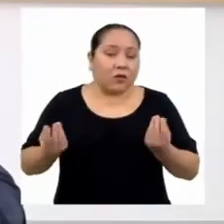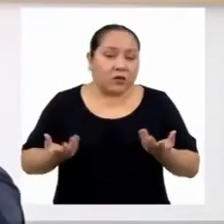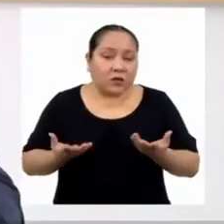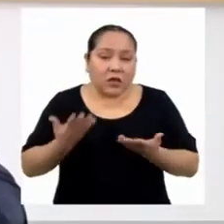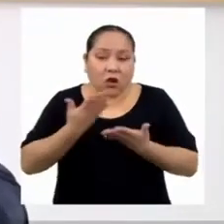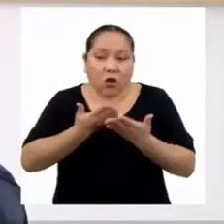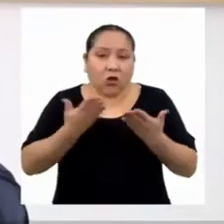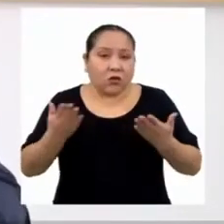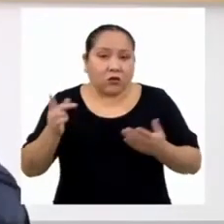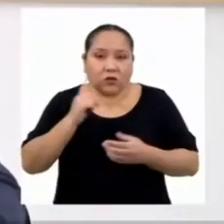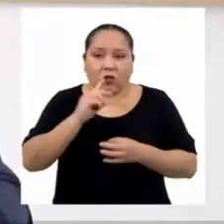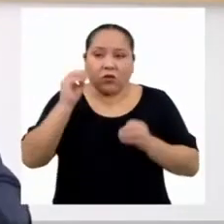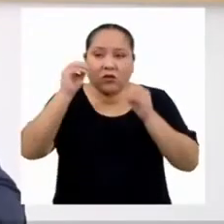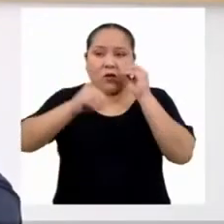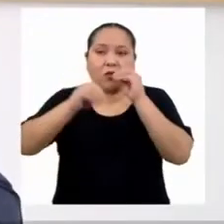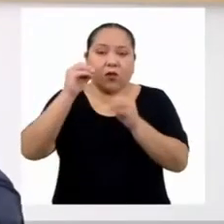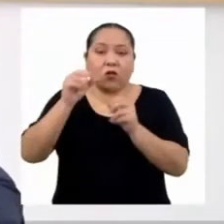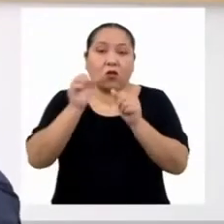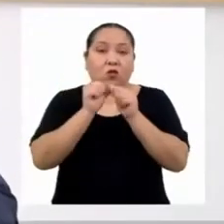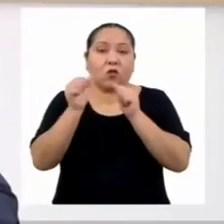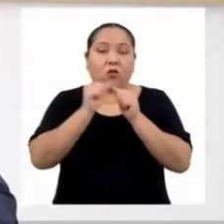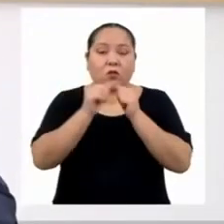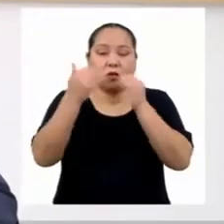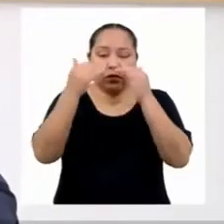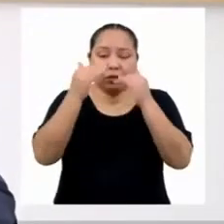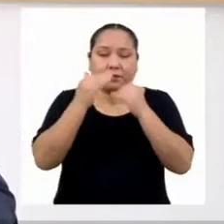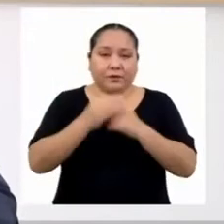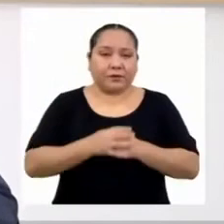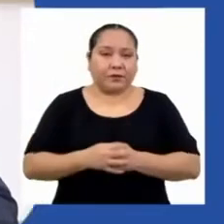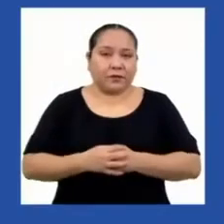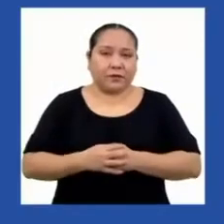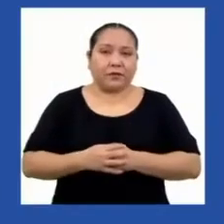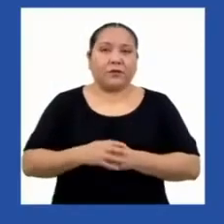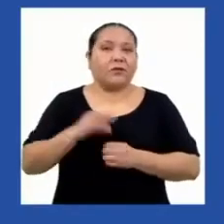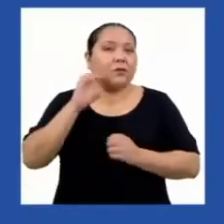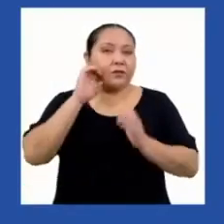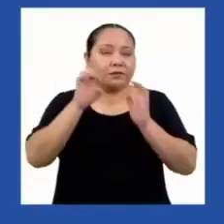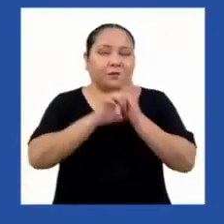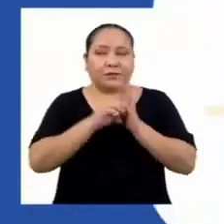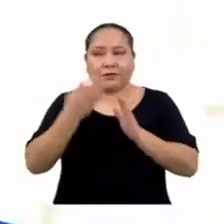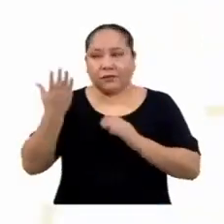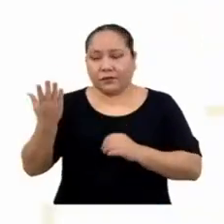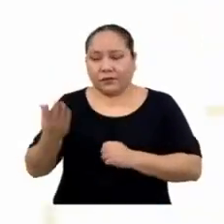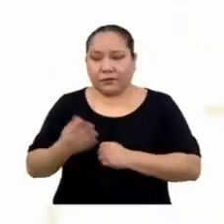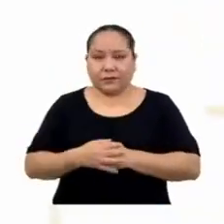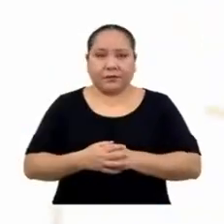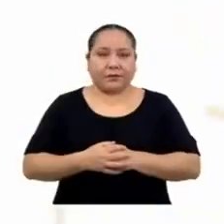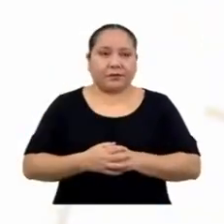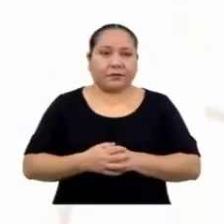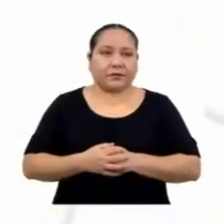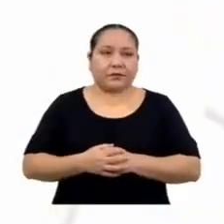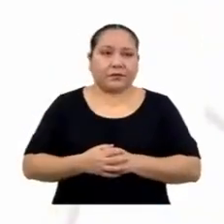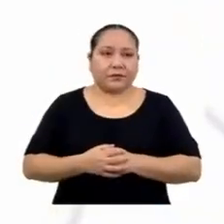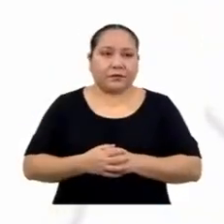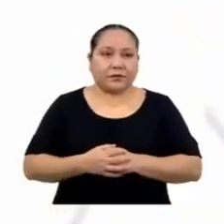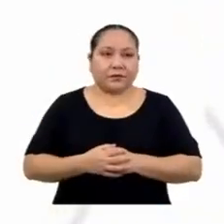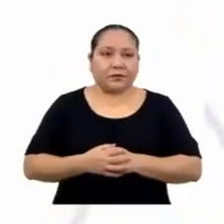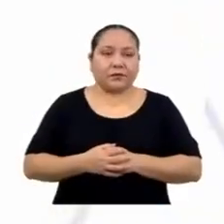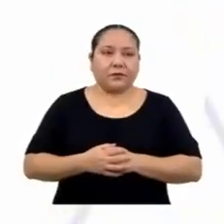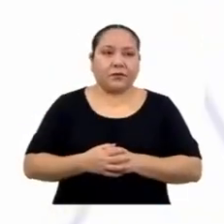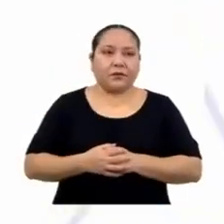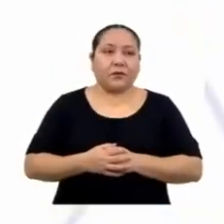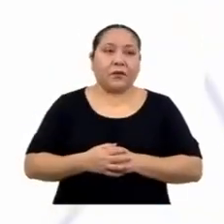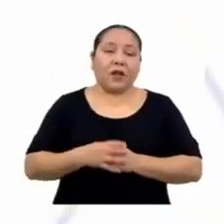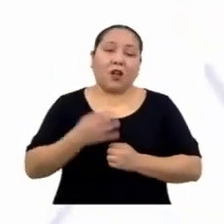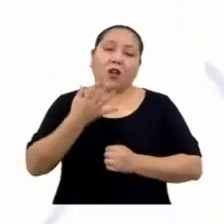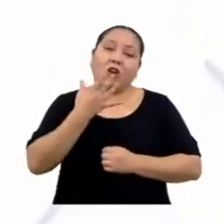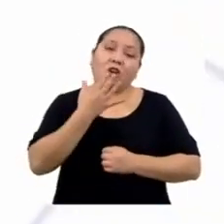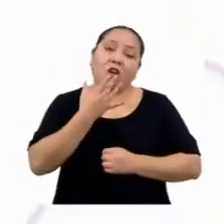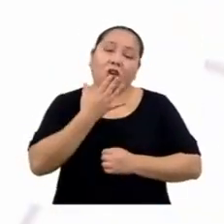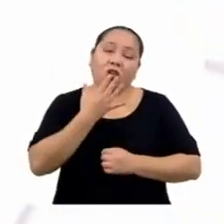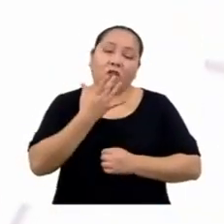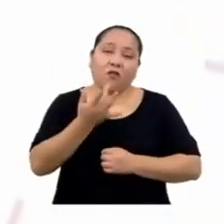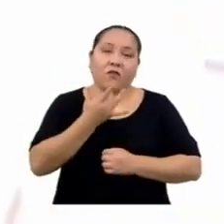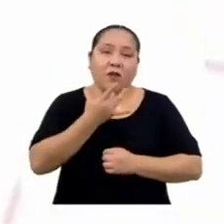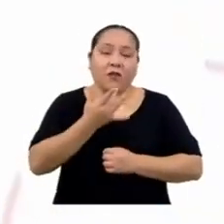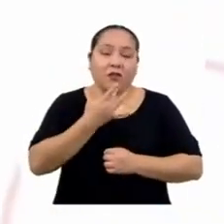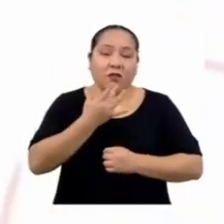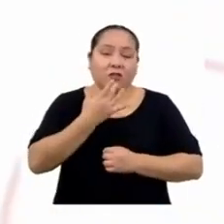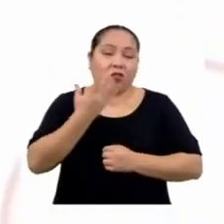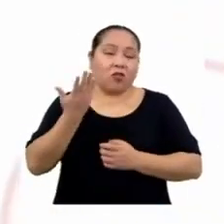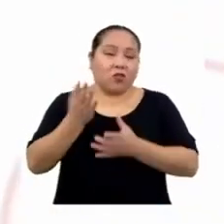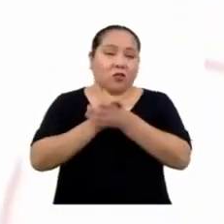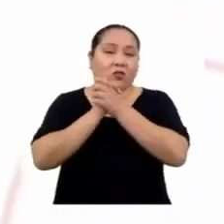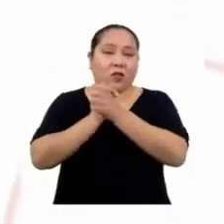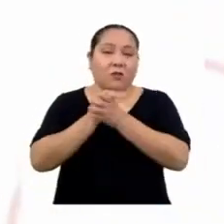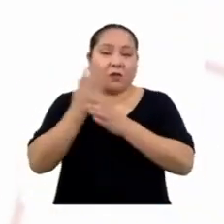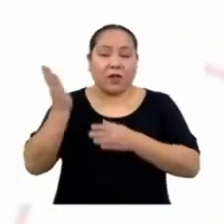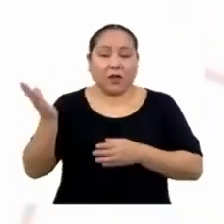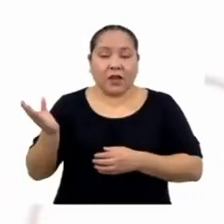establecer una relación numérica entre sus valores, como estas. El color favorito de tus amigas, tal vez, o el refresco preferido